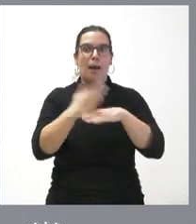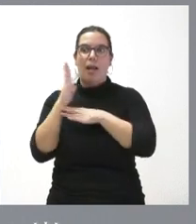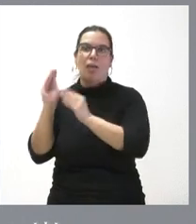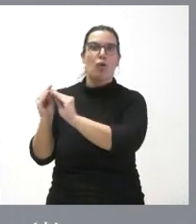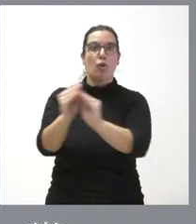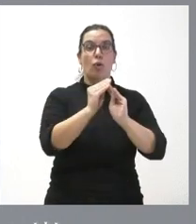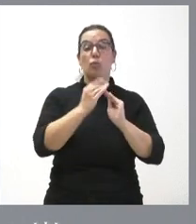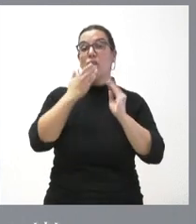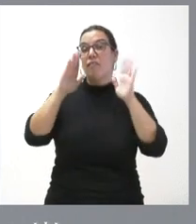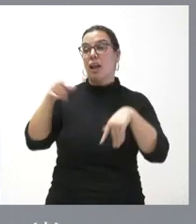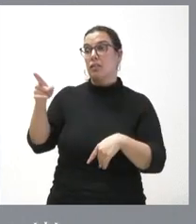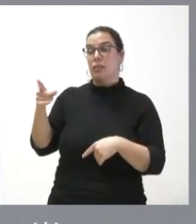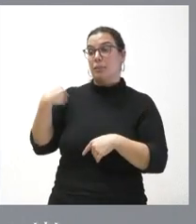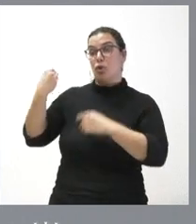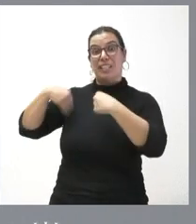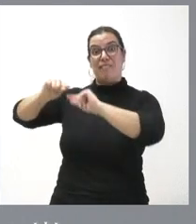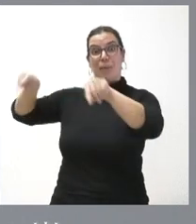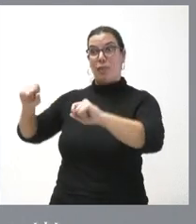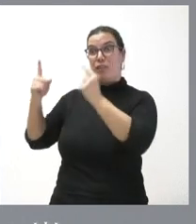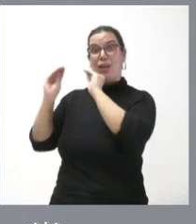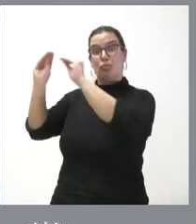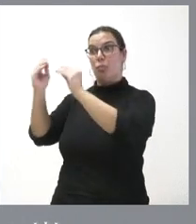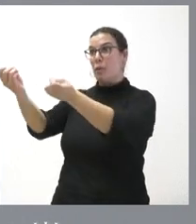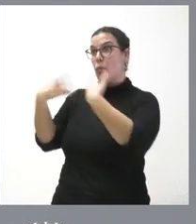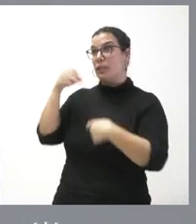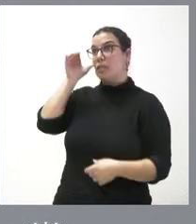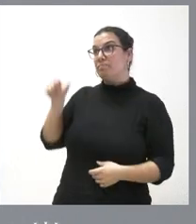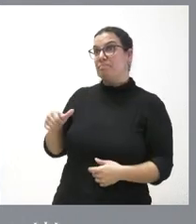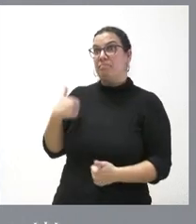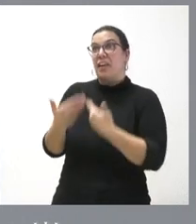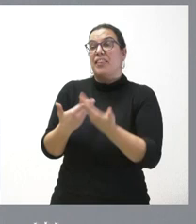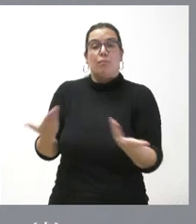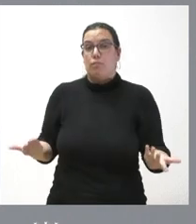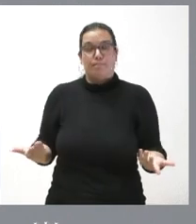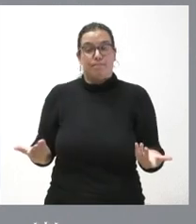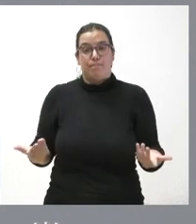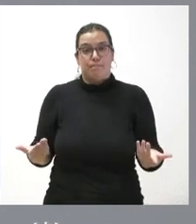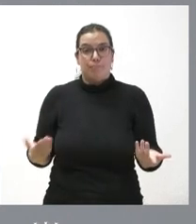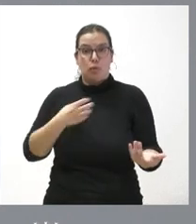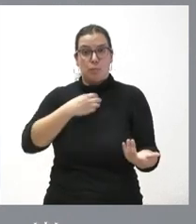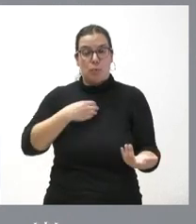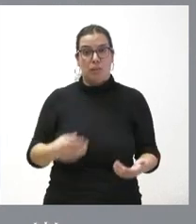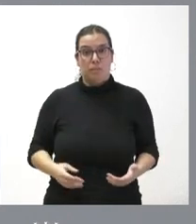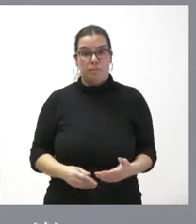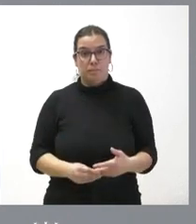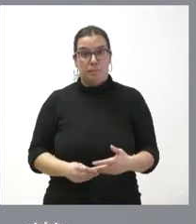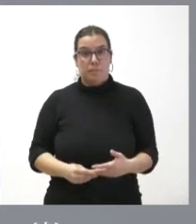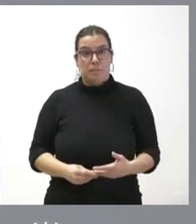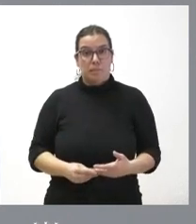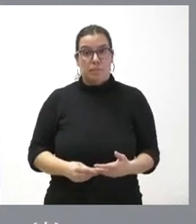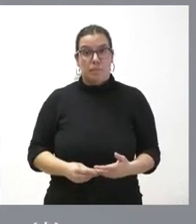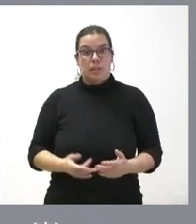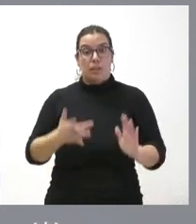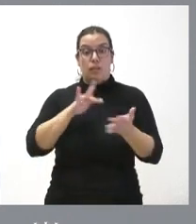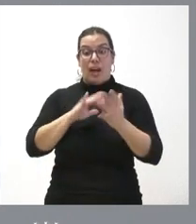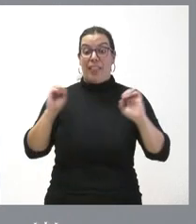a que nos cuenten lo que ya han firmado creo que vamos a avanzar muy poco si lo que vamos es a partir de cero para una